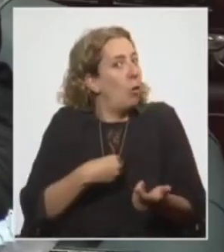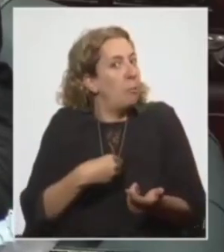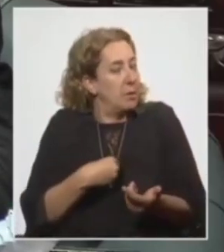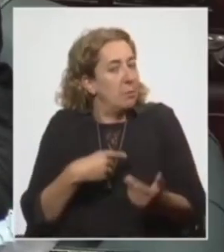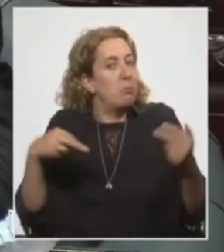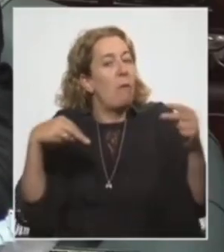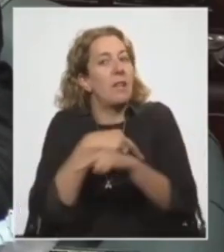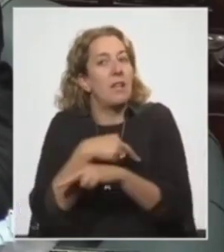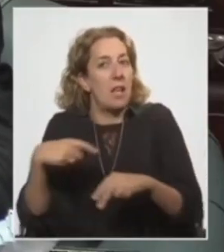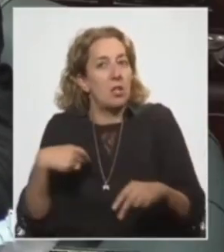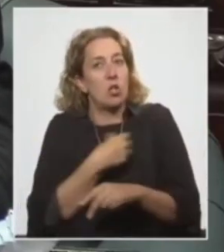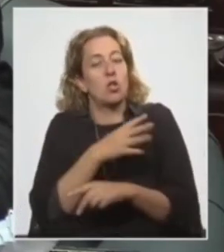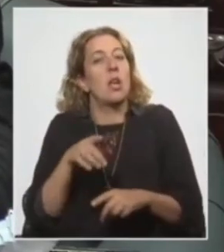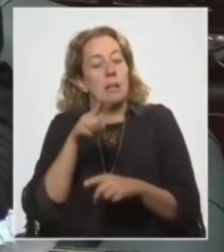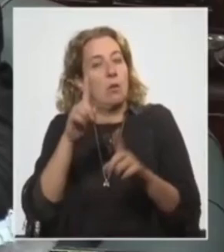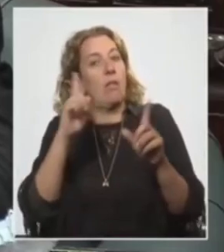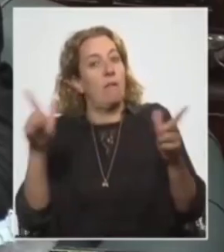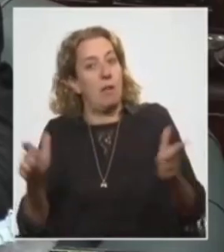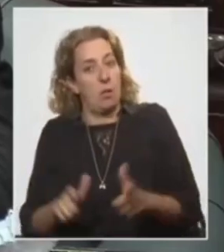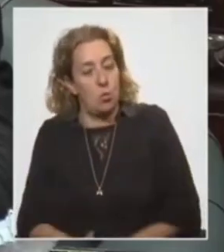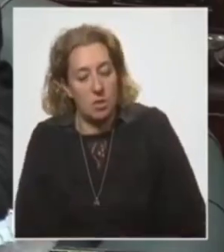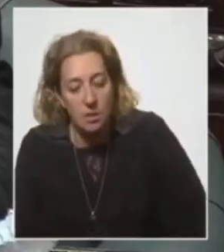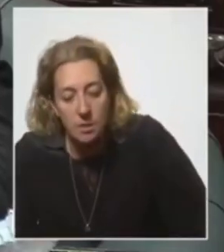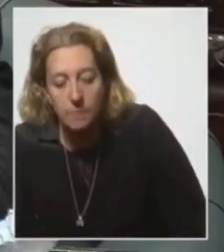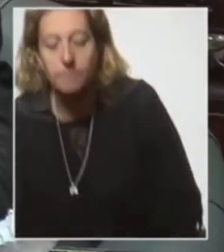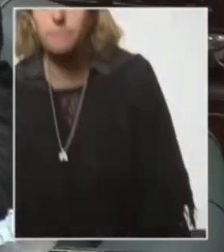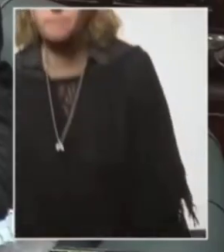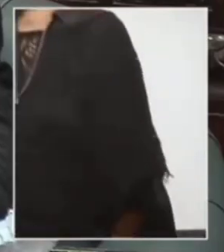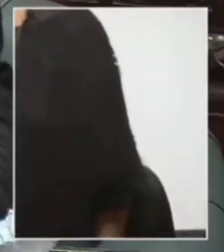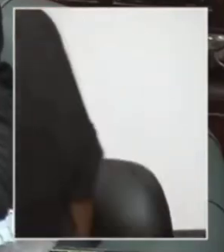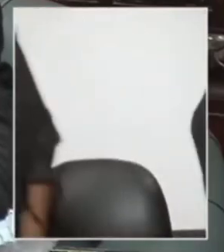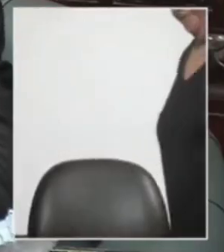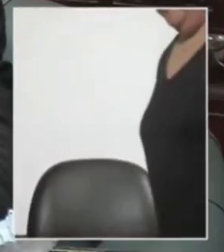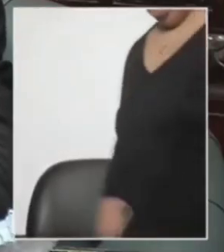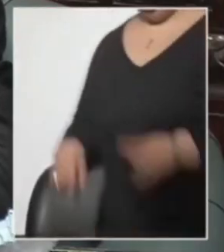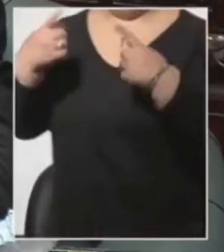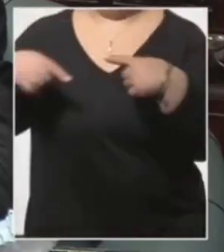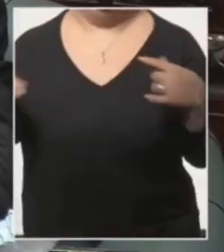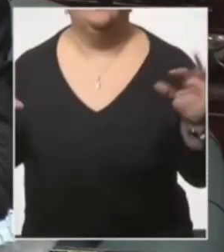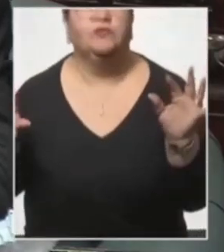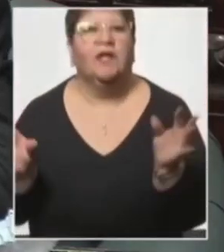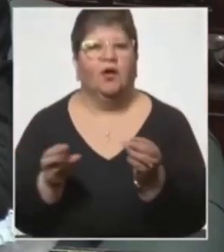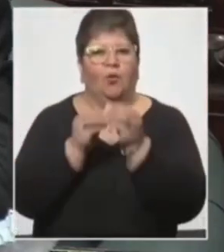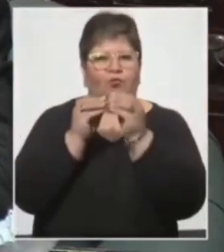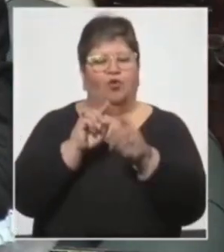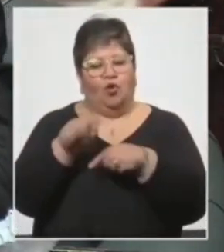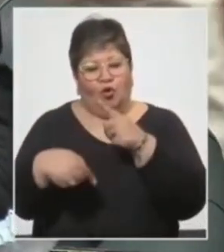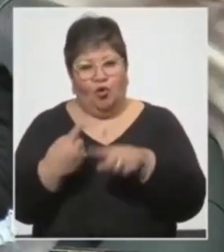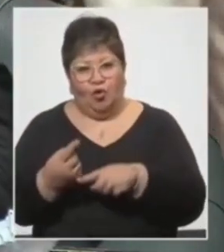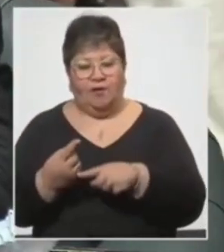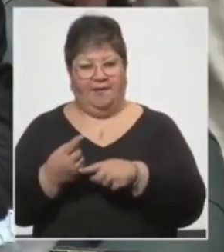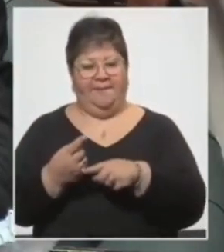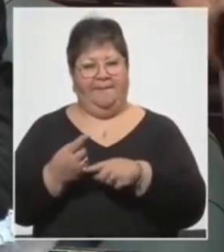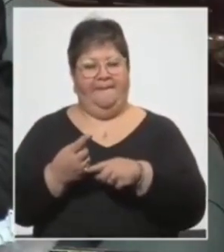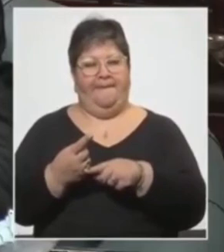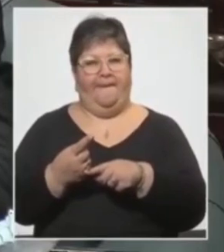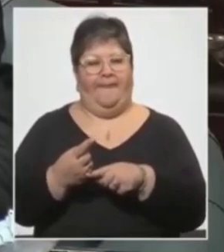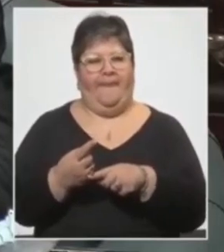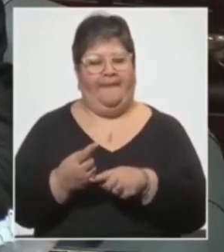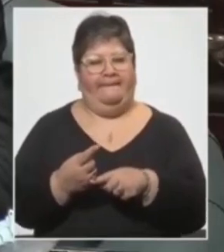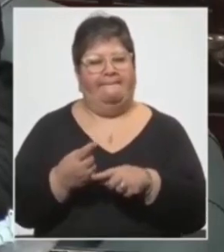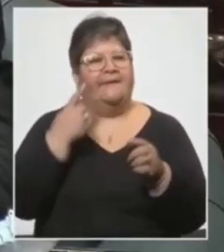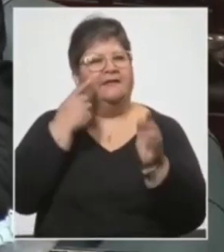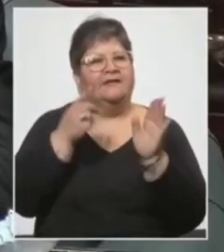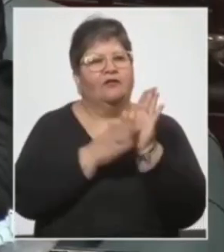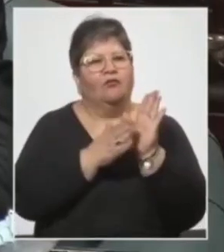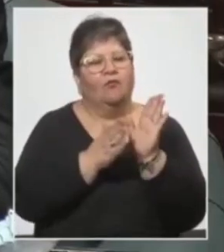movilidad social tiene que reducirse. Una cosa va atada con la otra en nuestra perspectiva. Y este documento